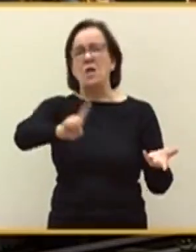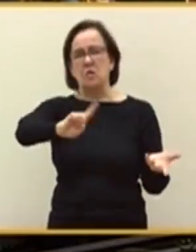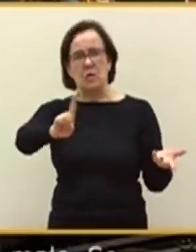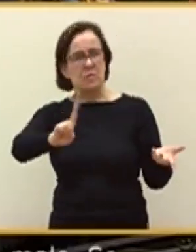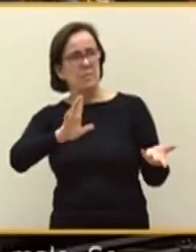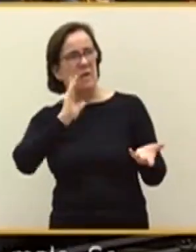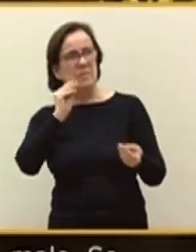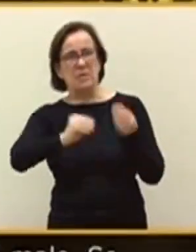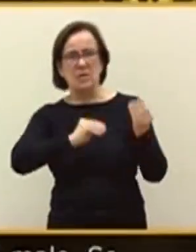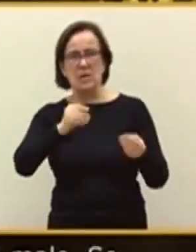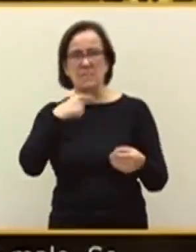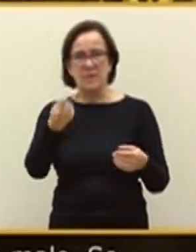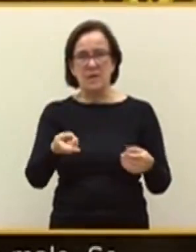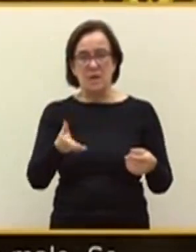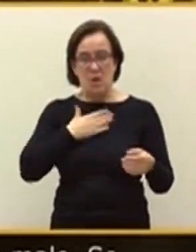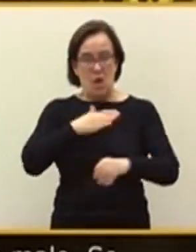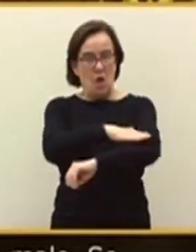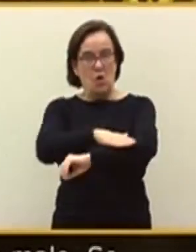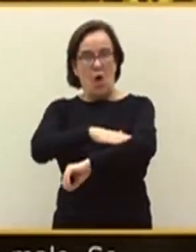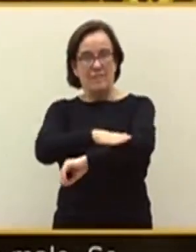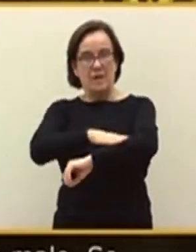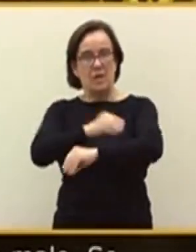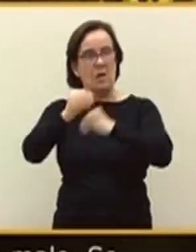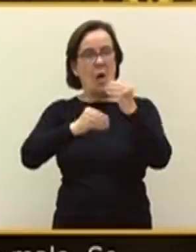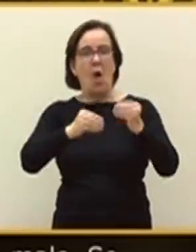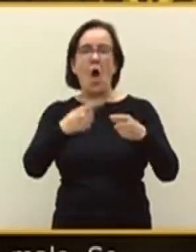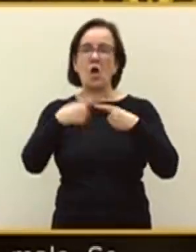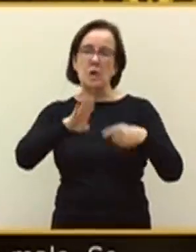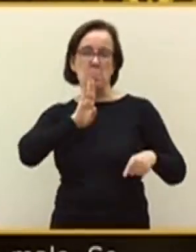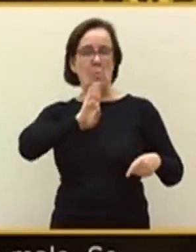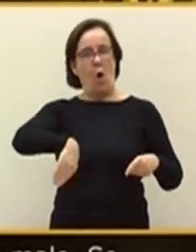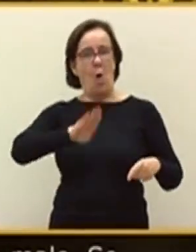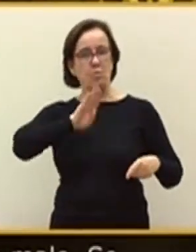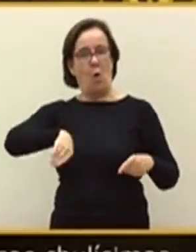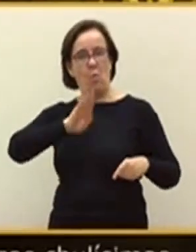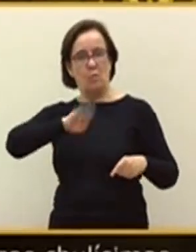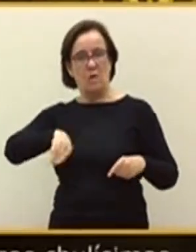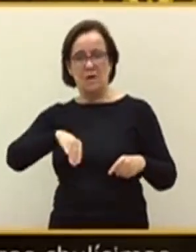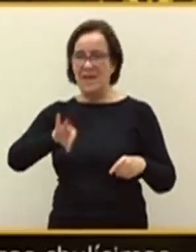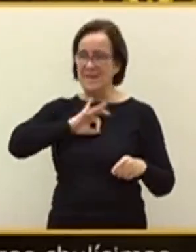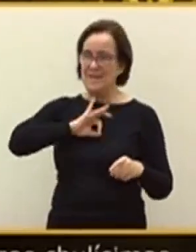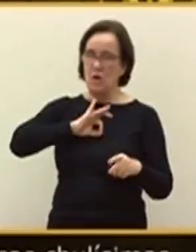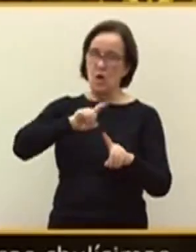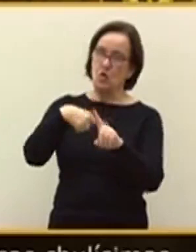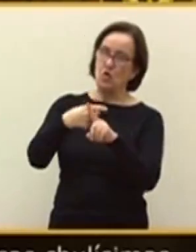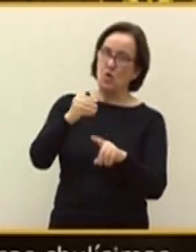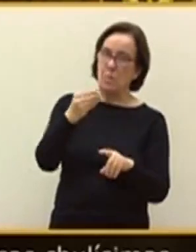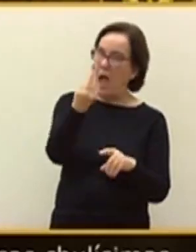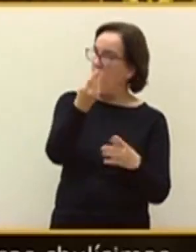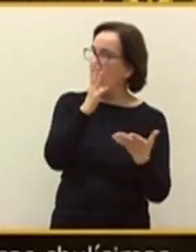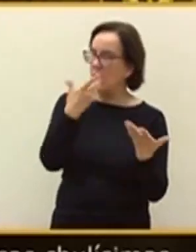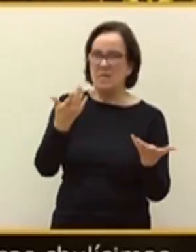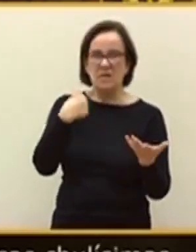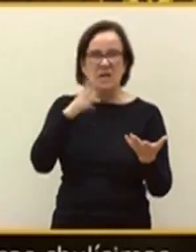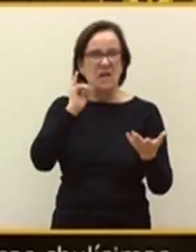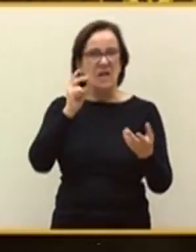cosas chulísimas, señores de sumar? No hay ninguna forma de terrorismo que no viole los derechos humanos. Porque el